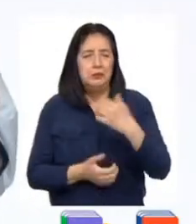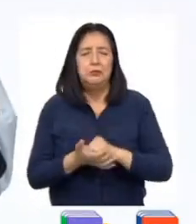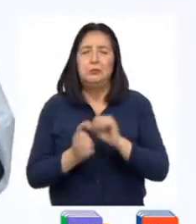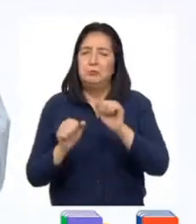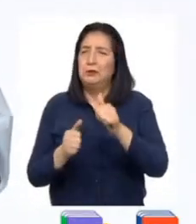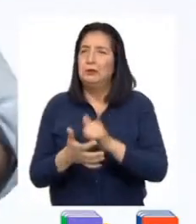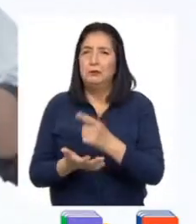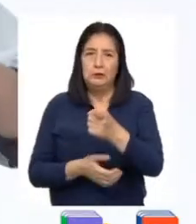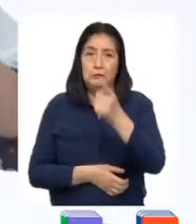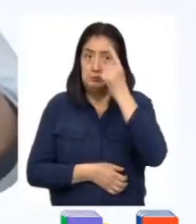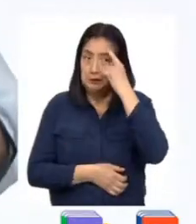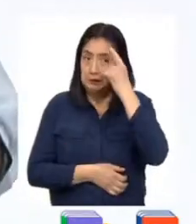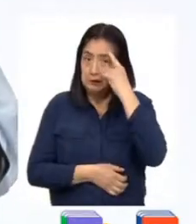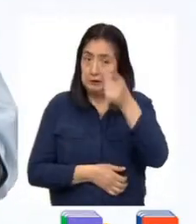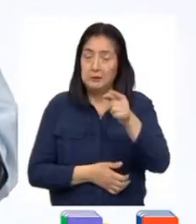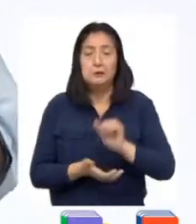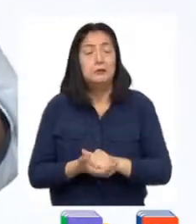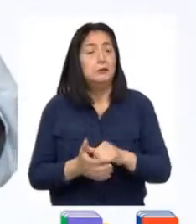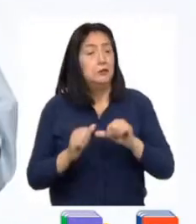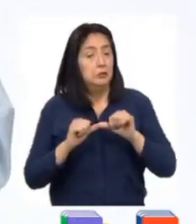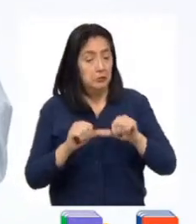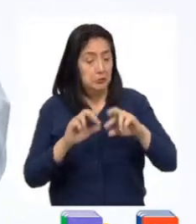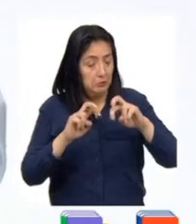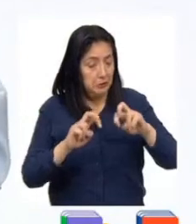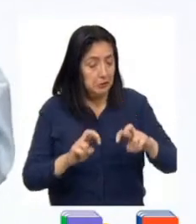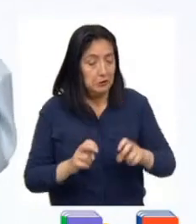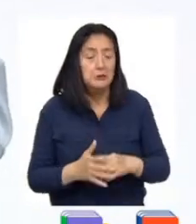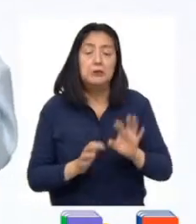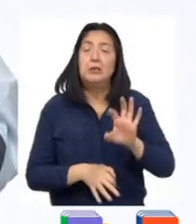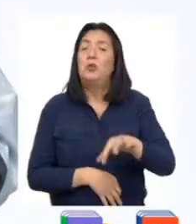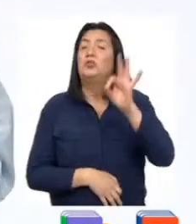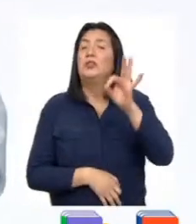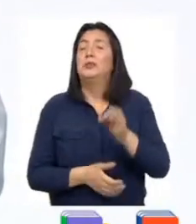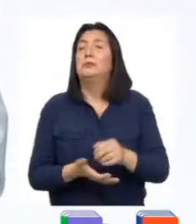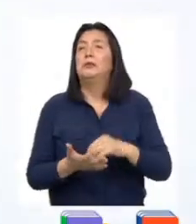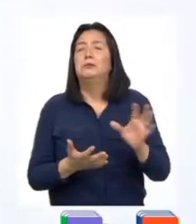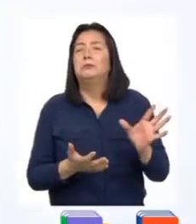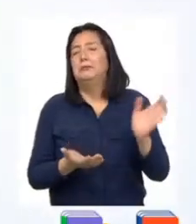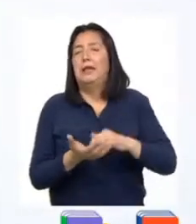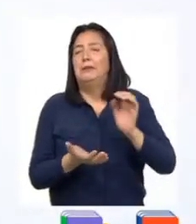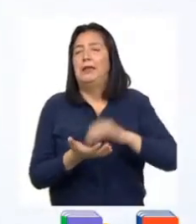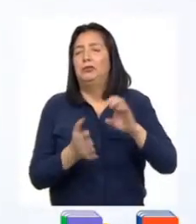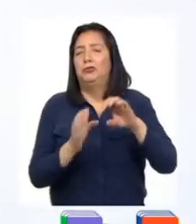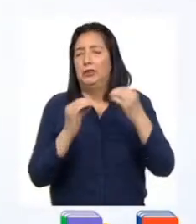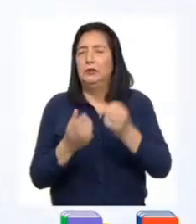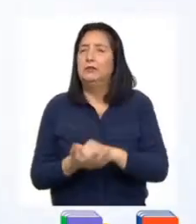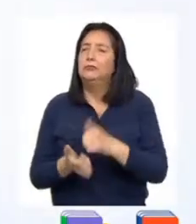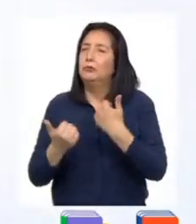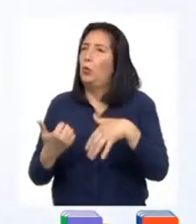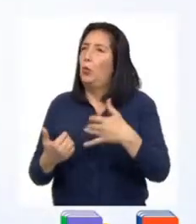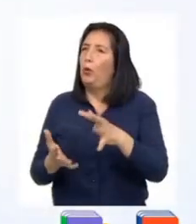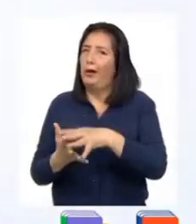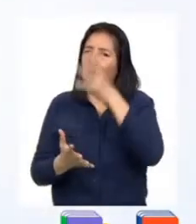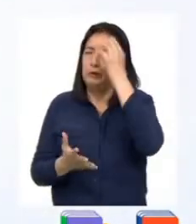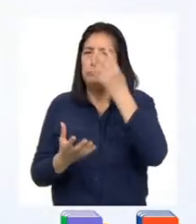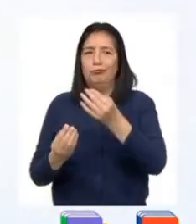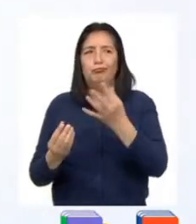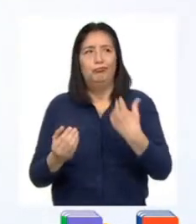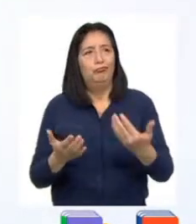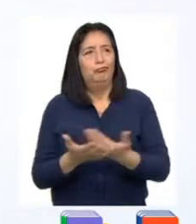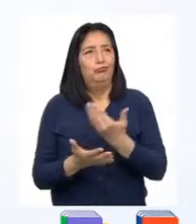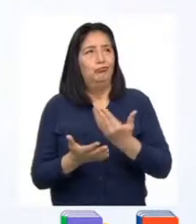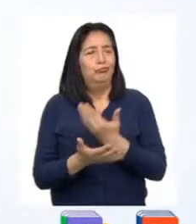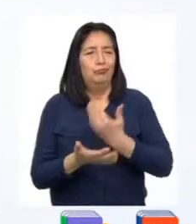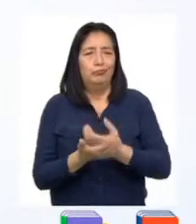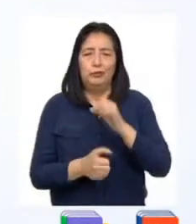Y piensa que si seguimos investigando, podemos encontrar todavía más. Hemos aprendido muchas cosas nuevas y hemos